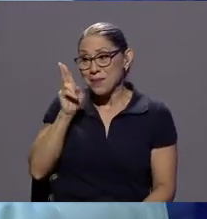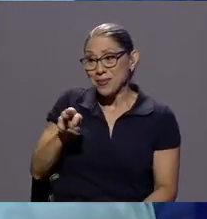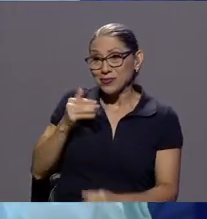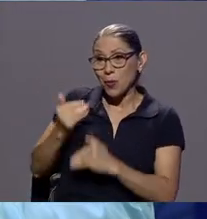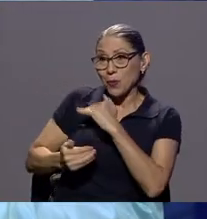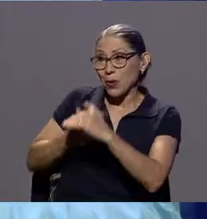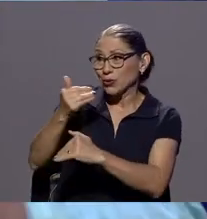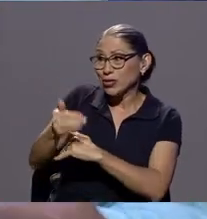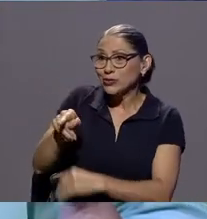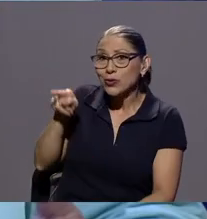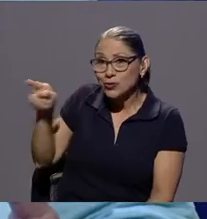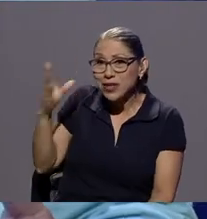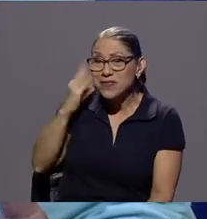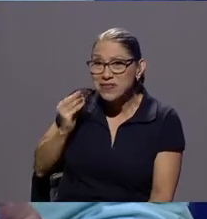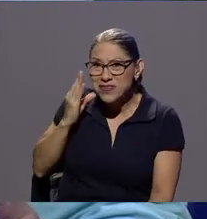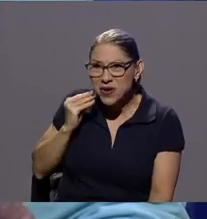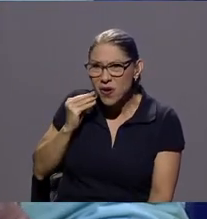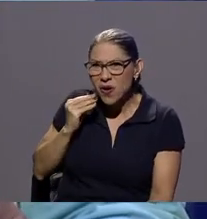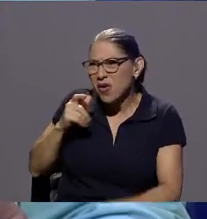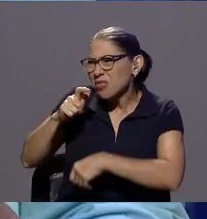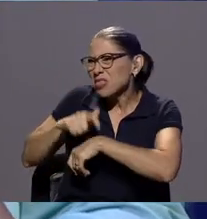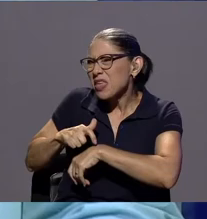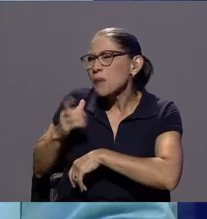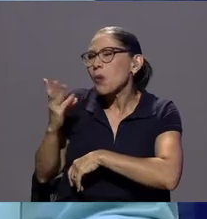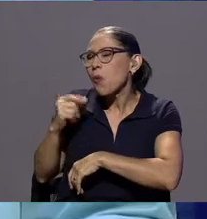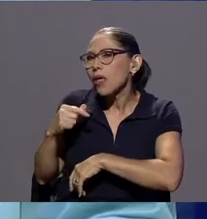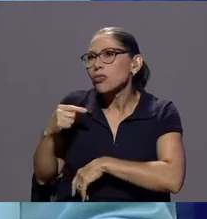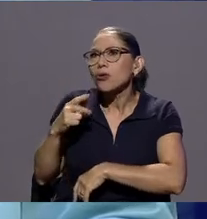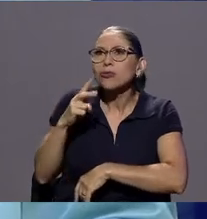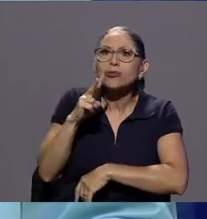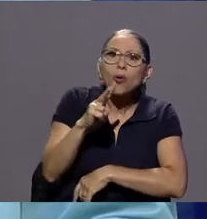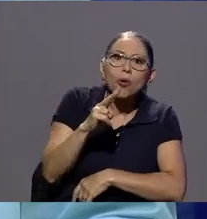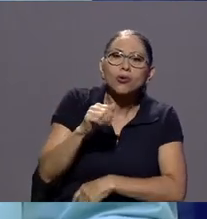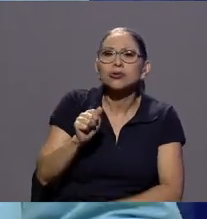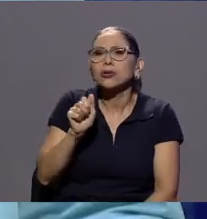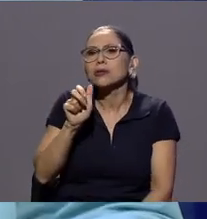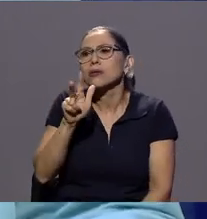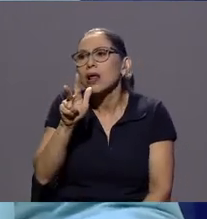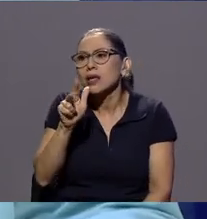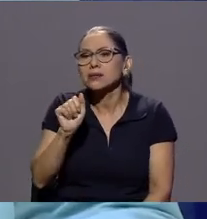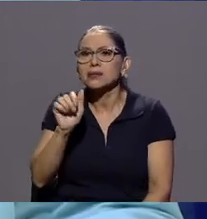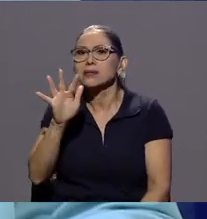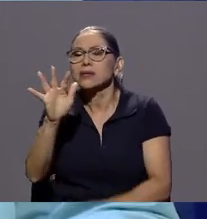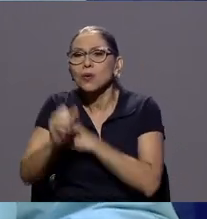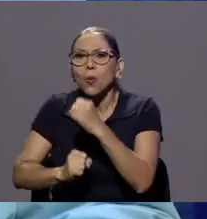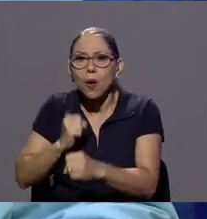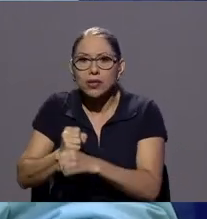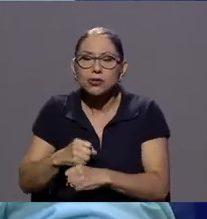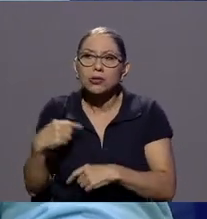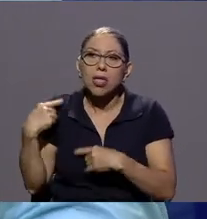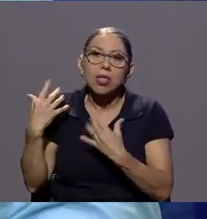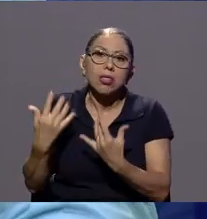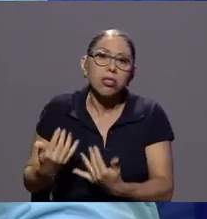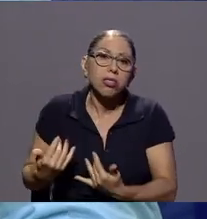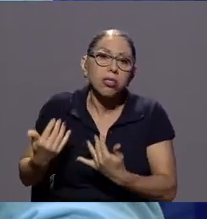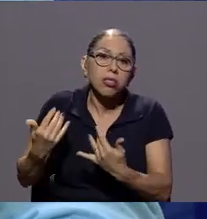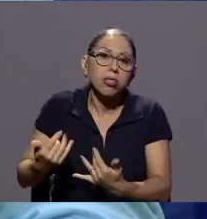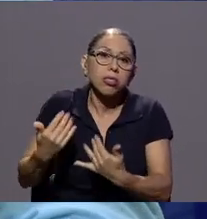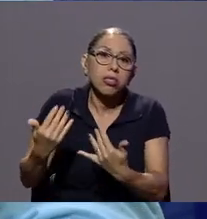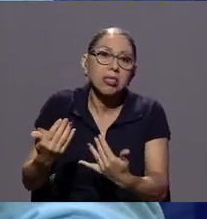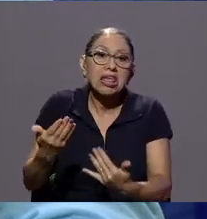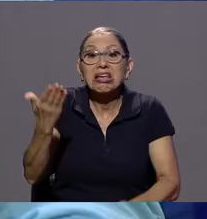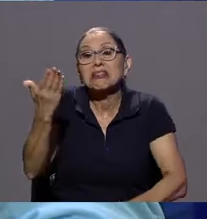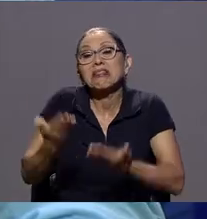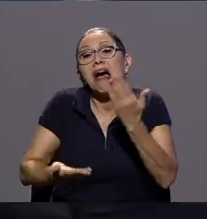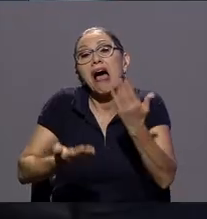que tarda 2, 3, 4, 5 años y que al final de cuentas termina en el mejor de los casos con una sanción económica